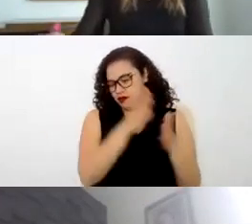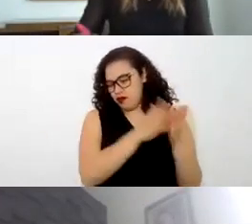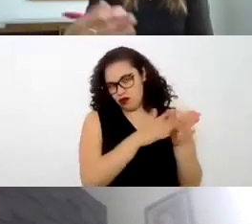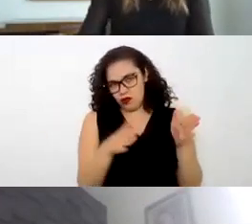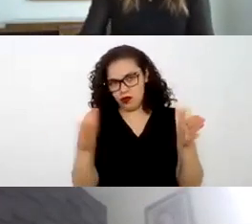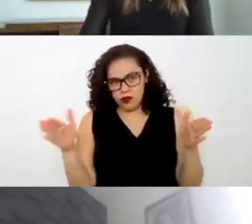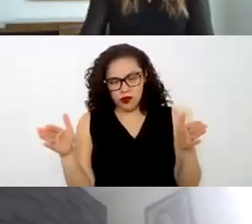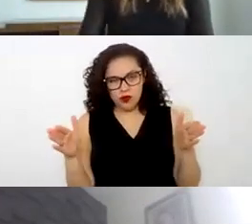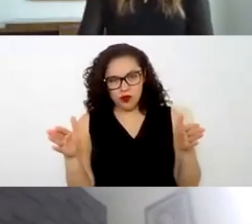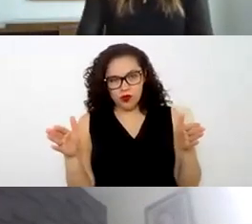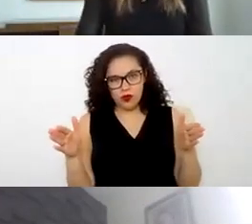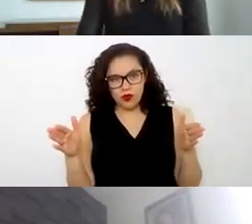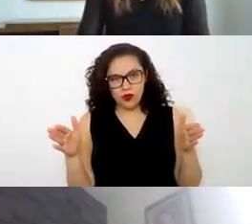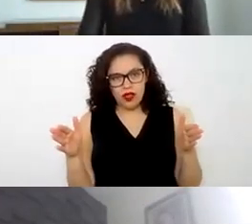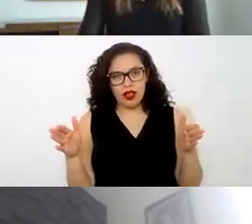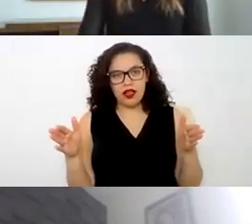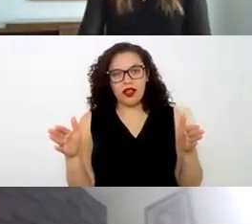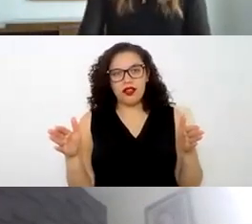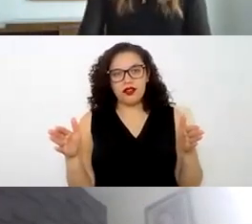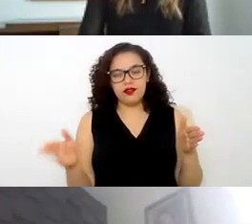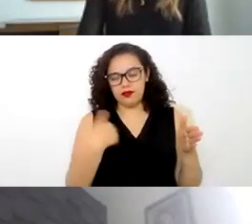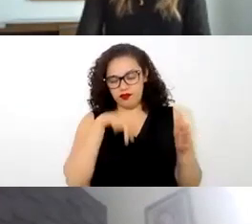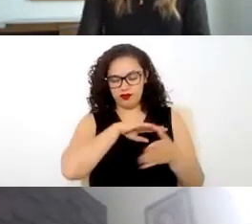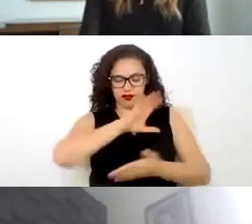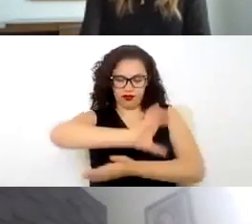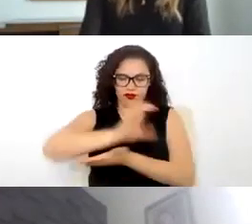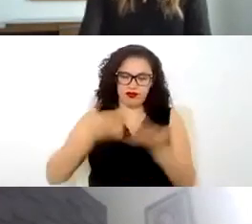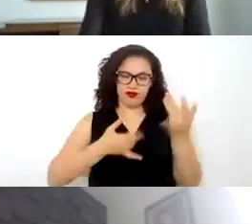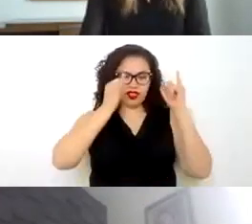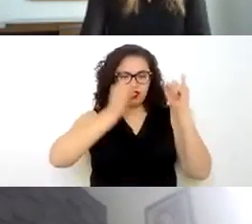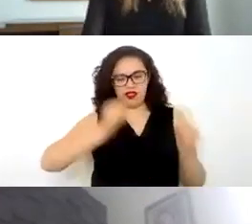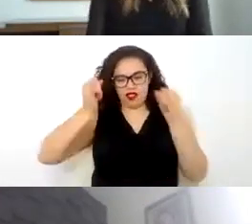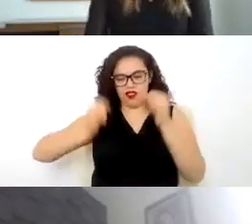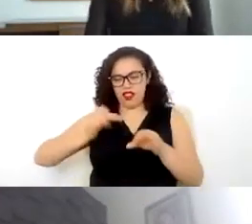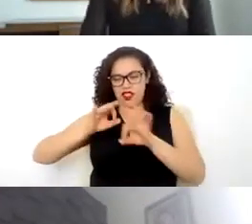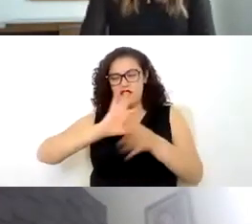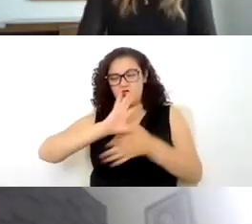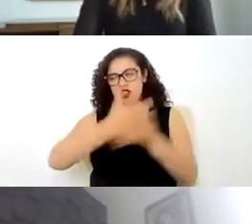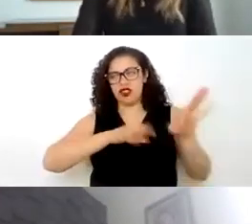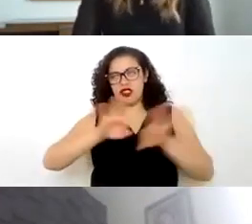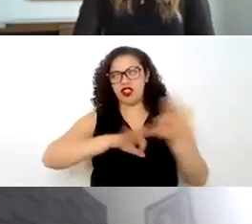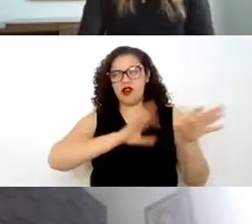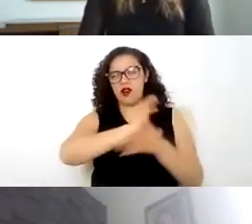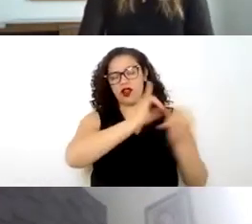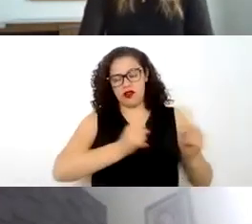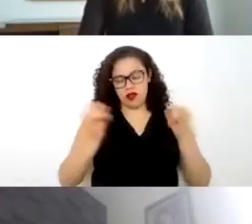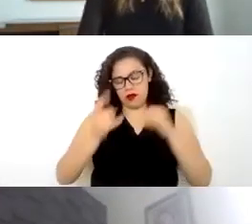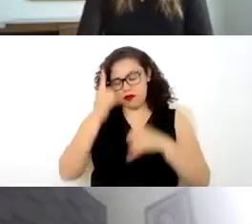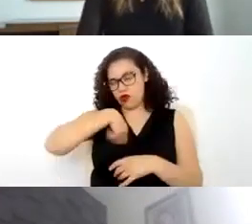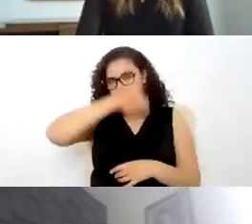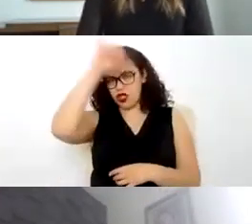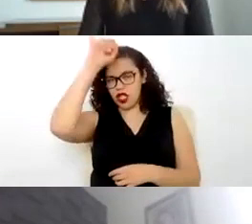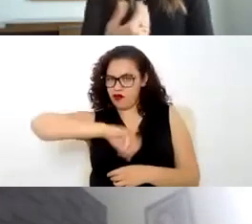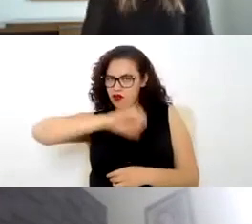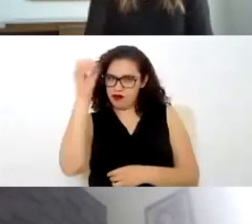podamos juntar estos contratos individuales de trabajo que es una de las obligaciones que tenemos como patrones y